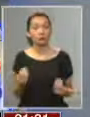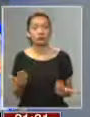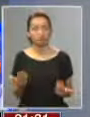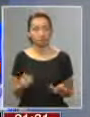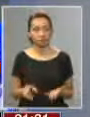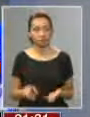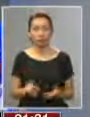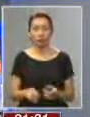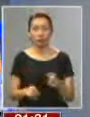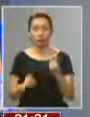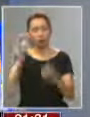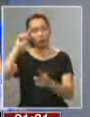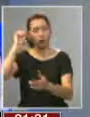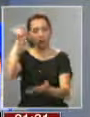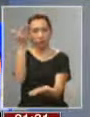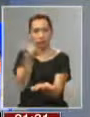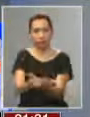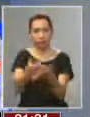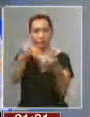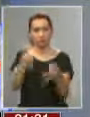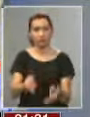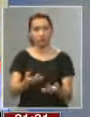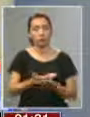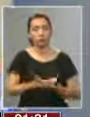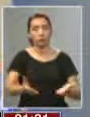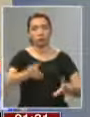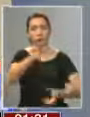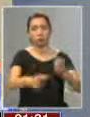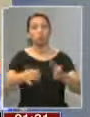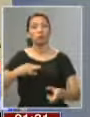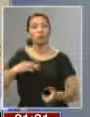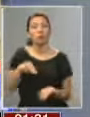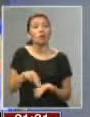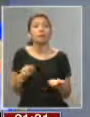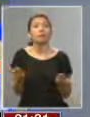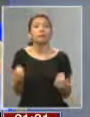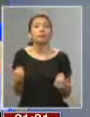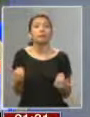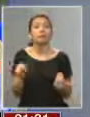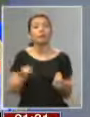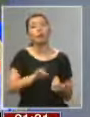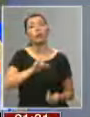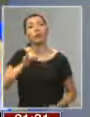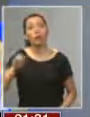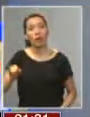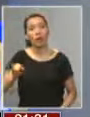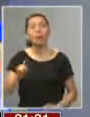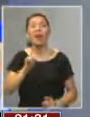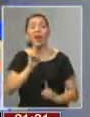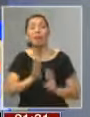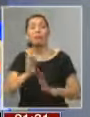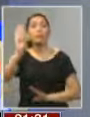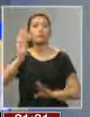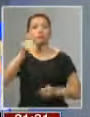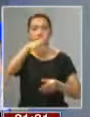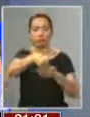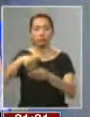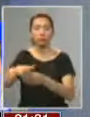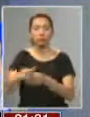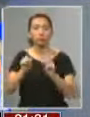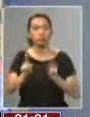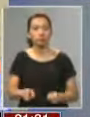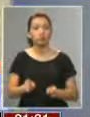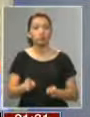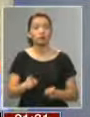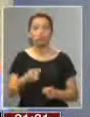una propuesta concreta que ofrecerle a los ciudadanos que están a la espera, y después candidatos correspondientes. Y por favor, un